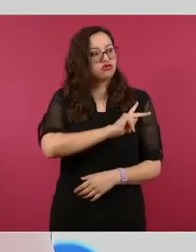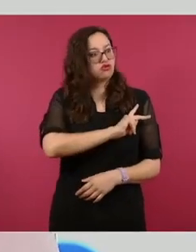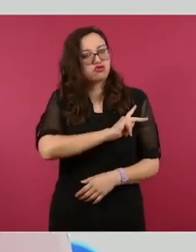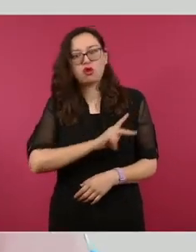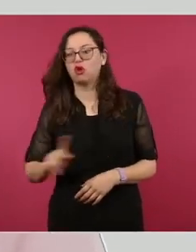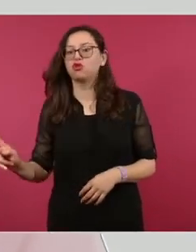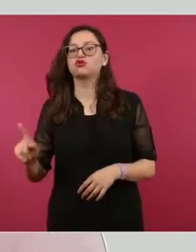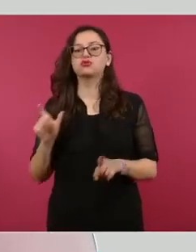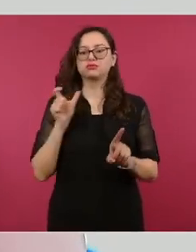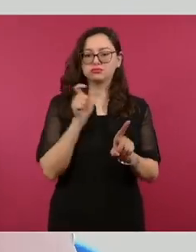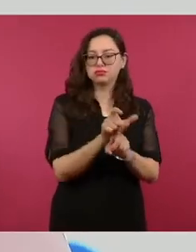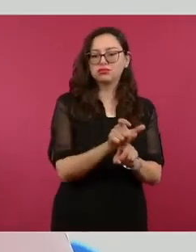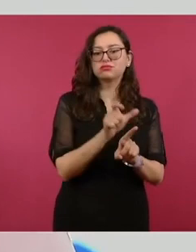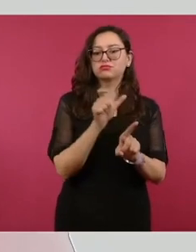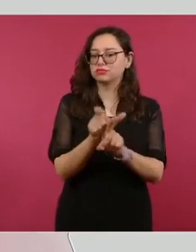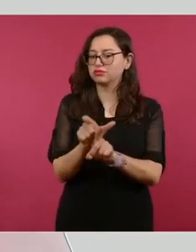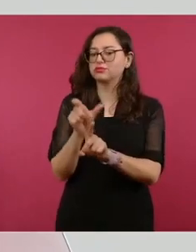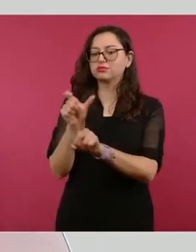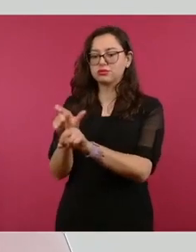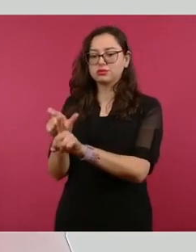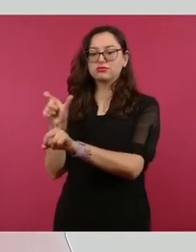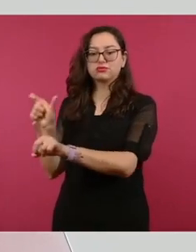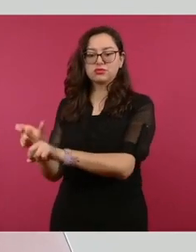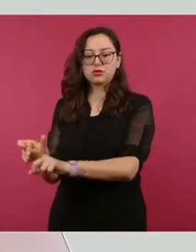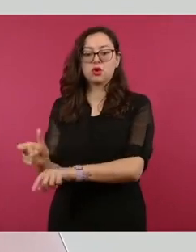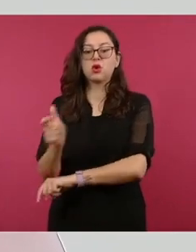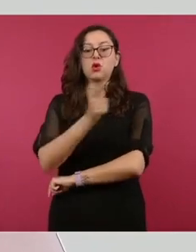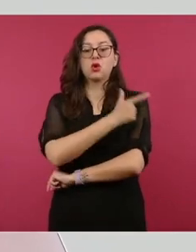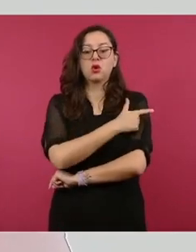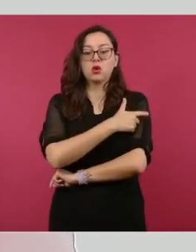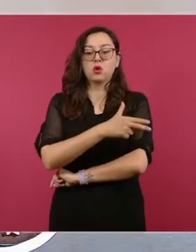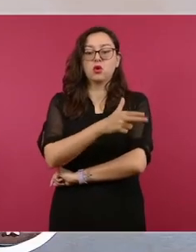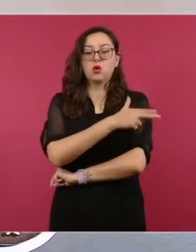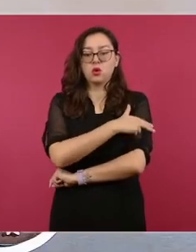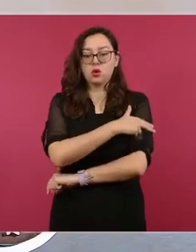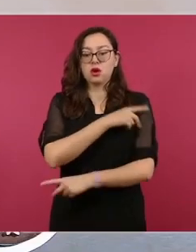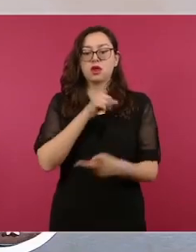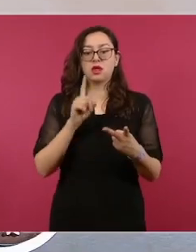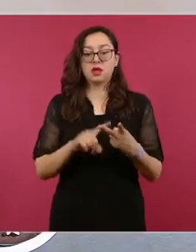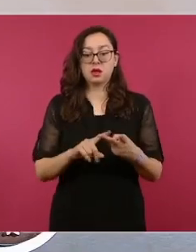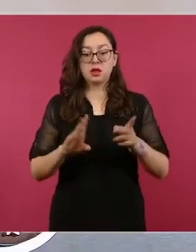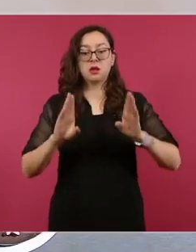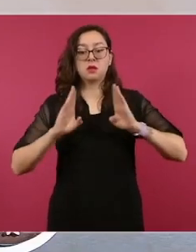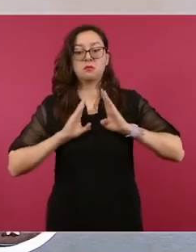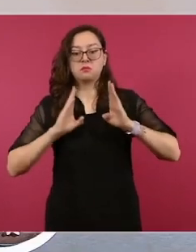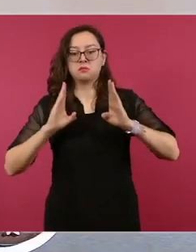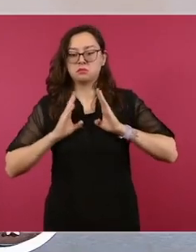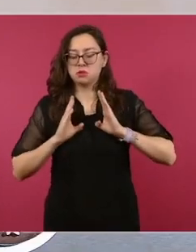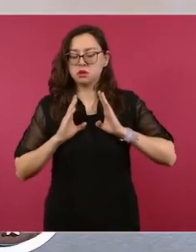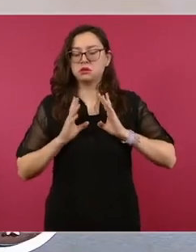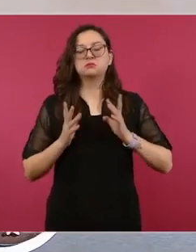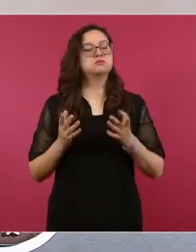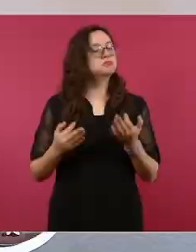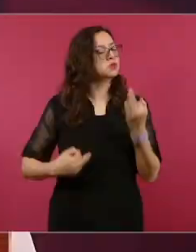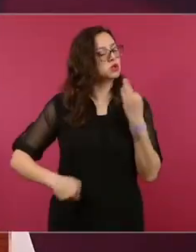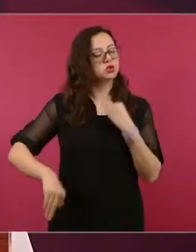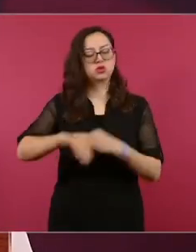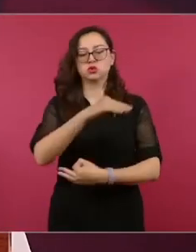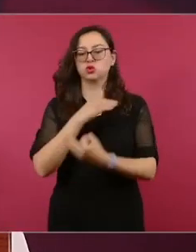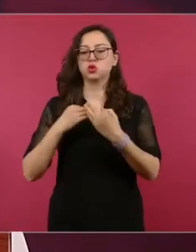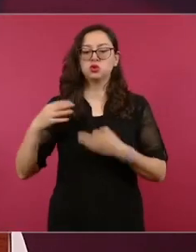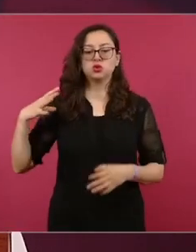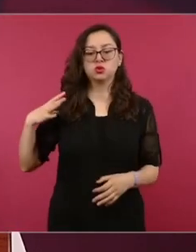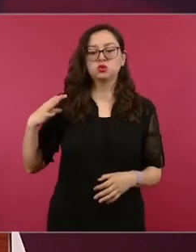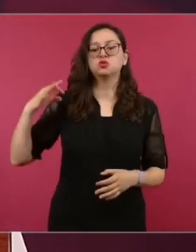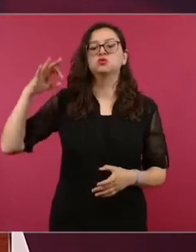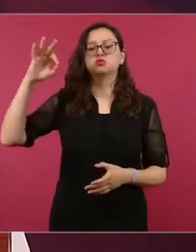De parte de la Guardia Nacional y el Ejército Mexicano, no hay atención para todas y